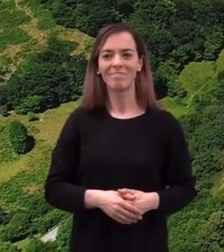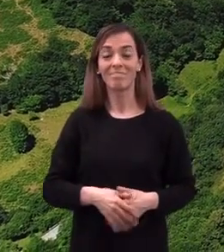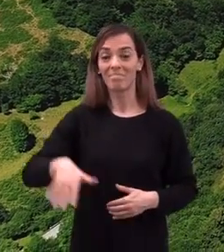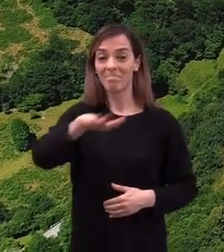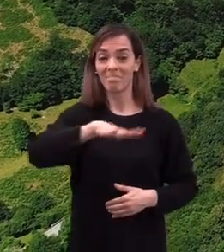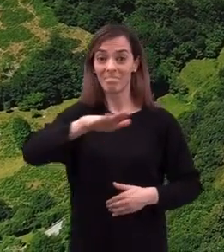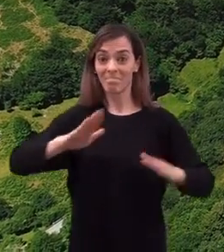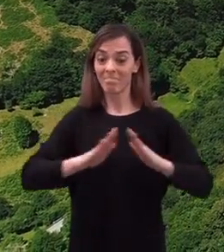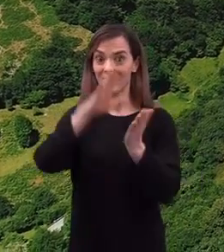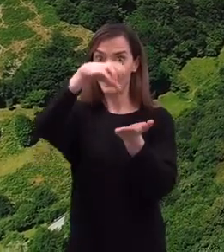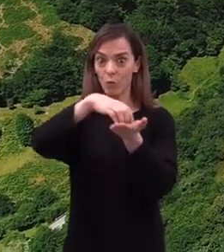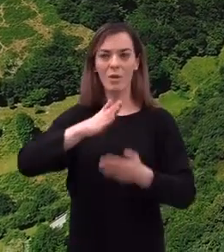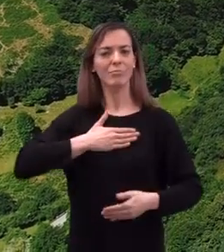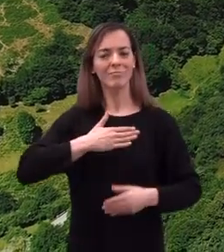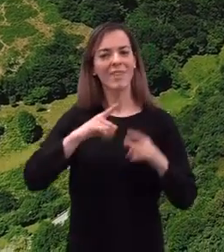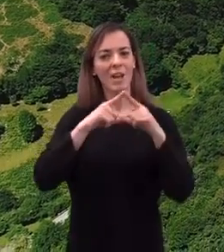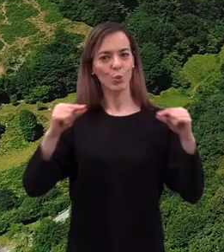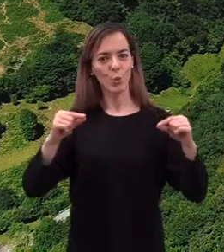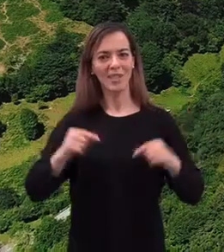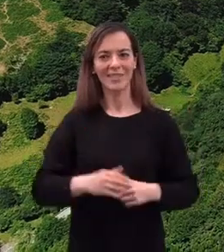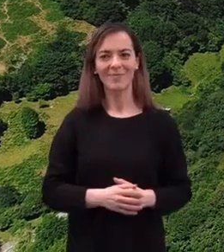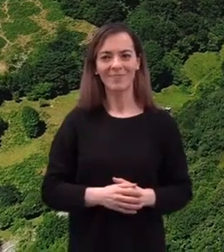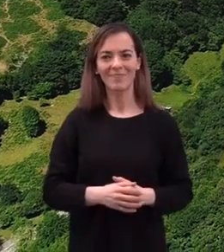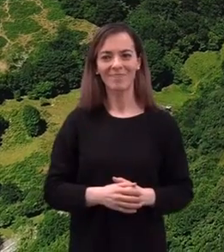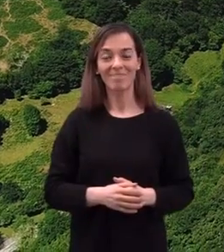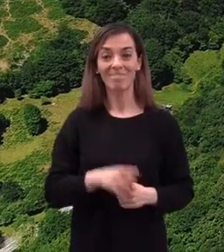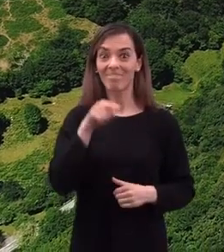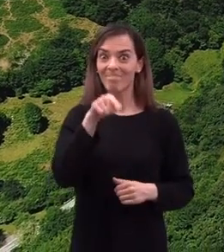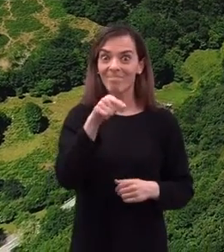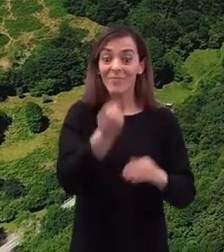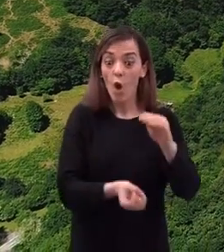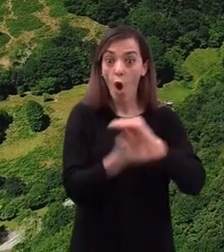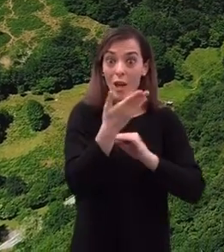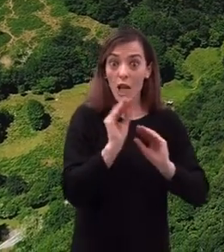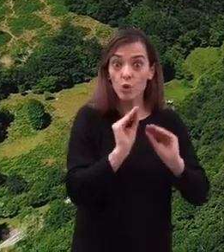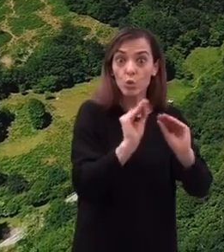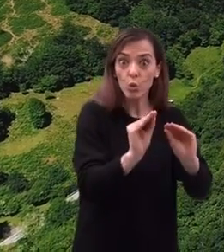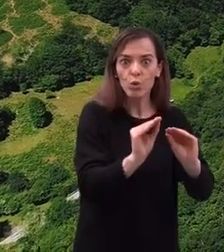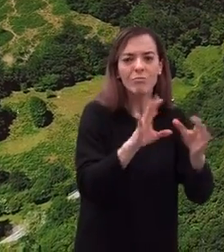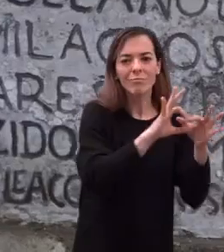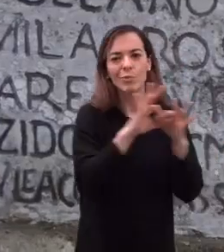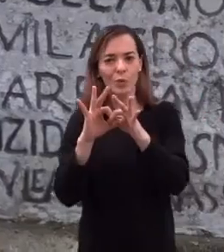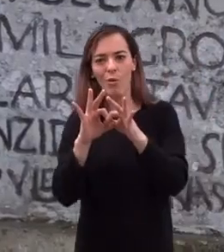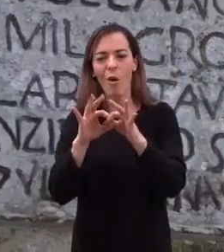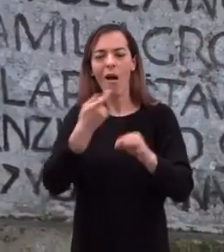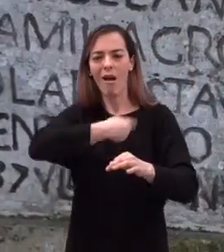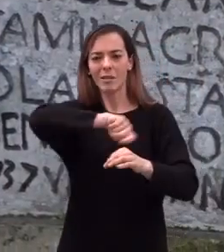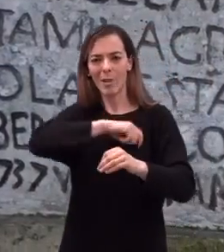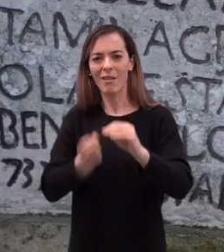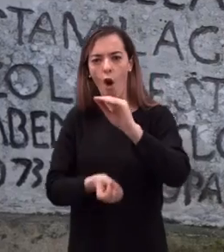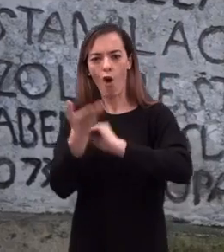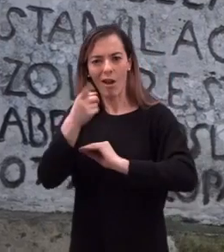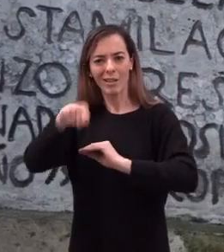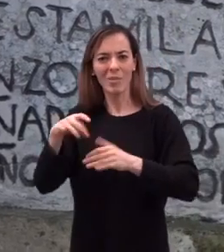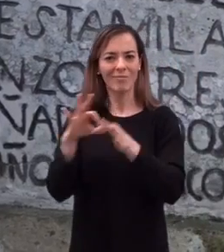El Santuario de Asturias que hunde sus raíces en el origen de España.